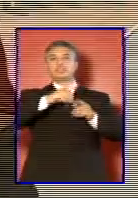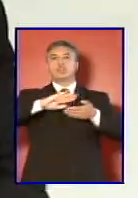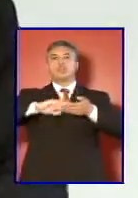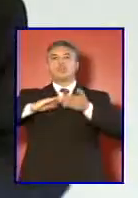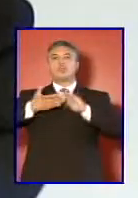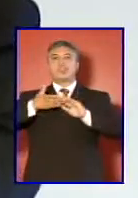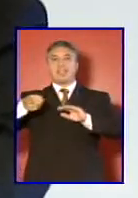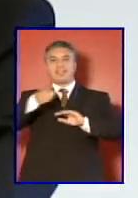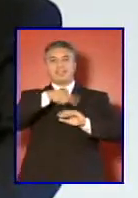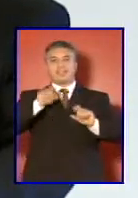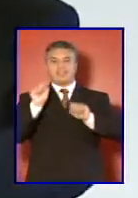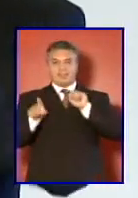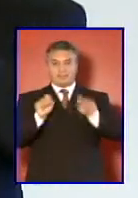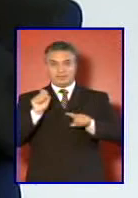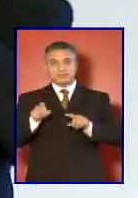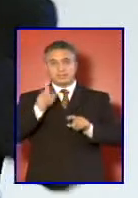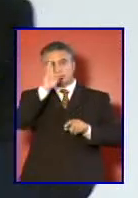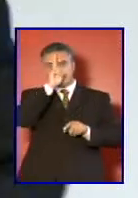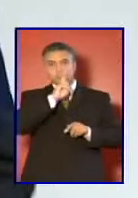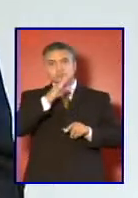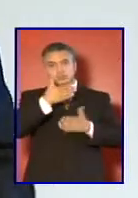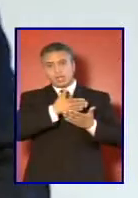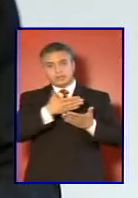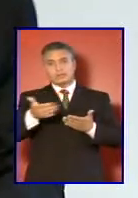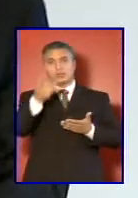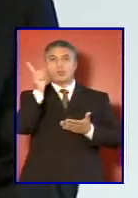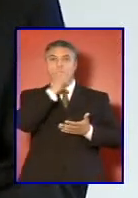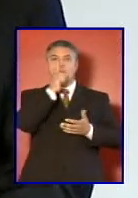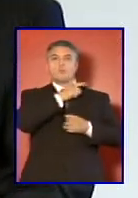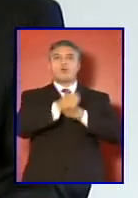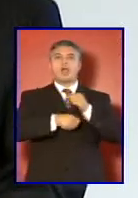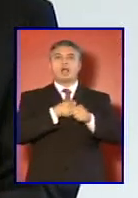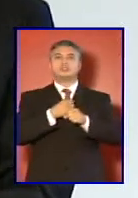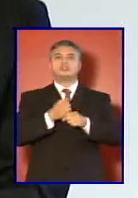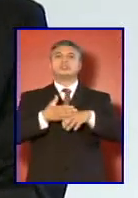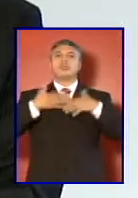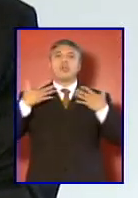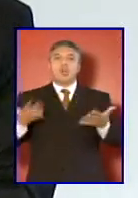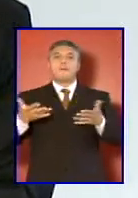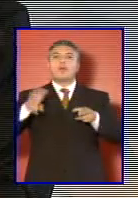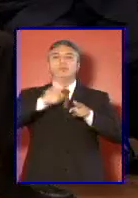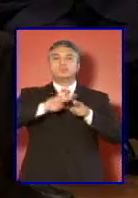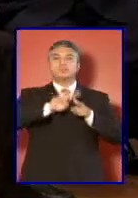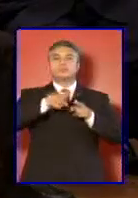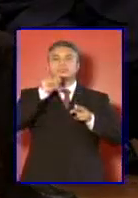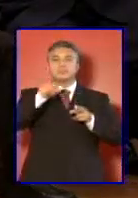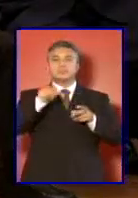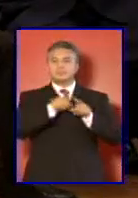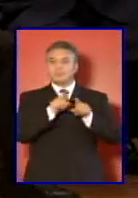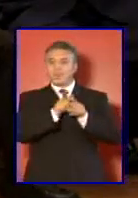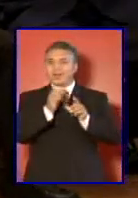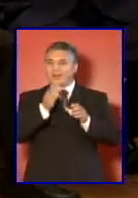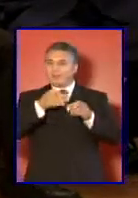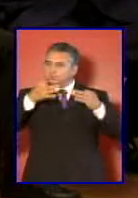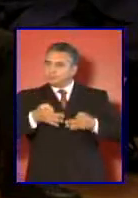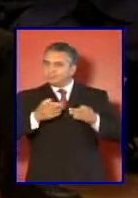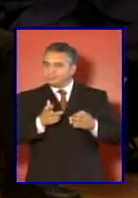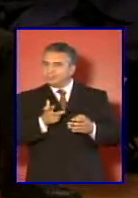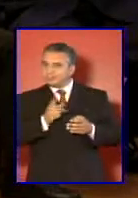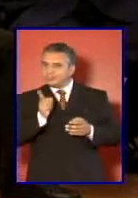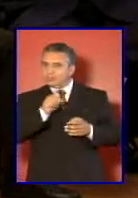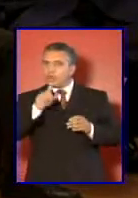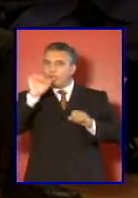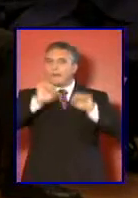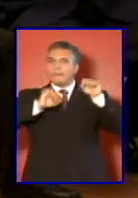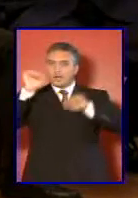defensa como ha sido en los últimos años ¿cómo se corregirá esta inconsistencia de una